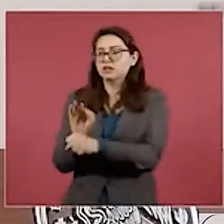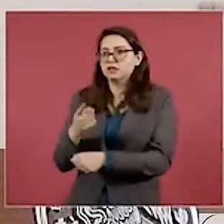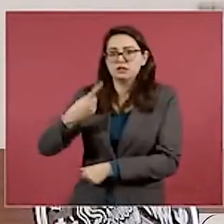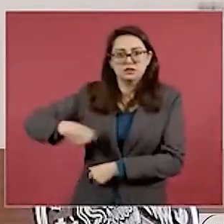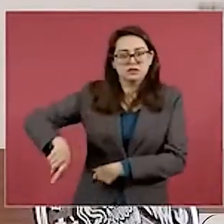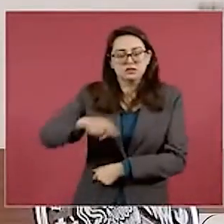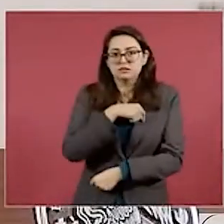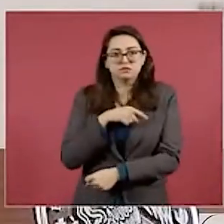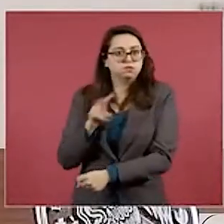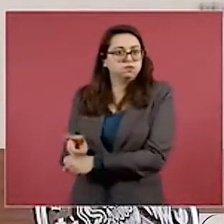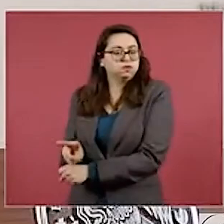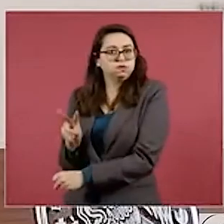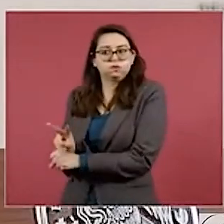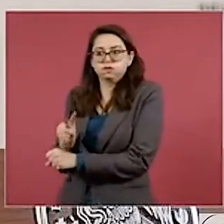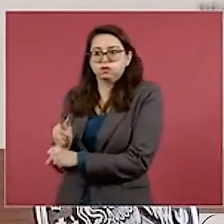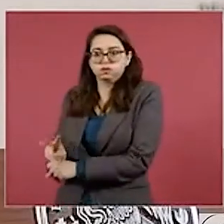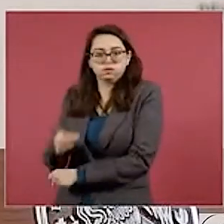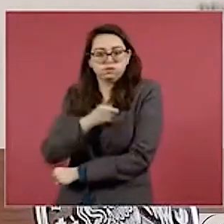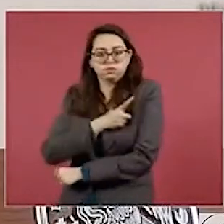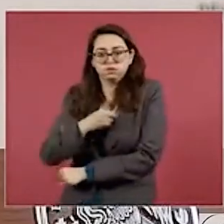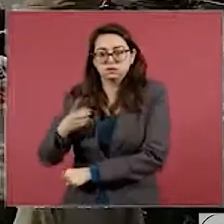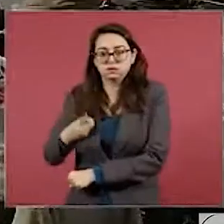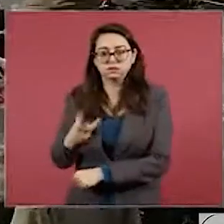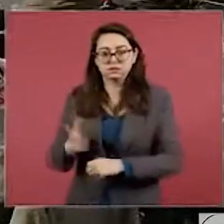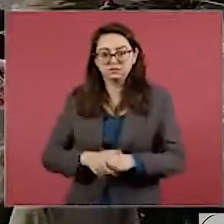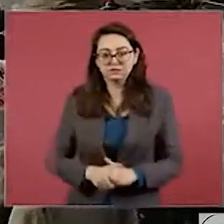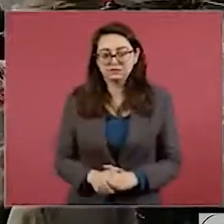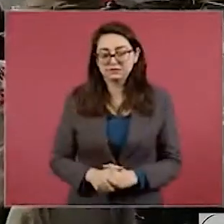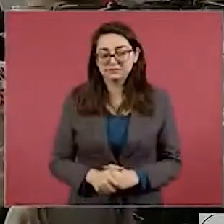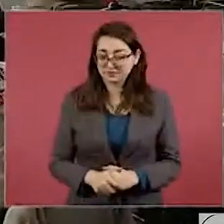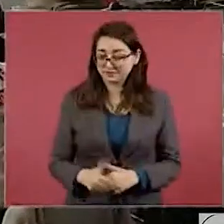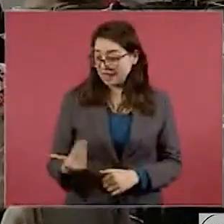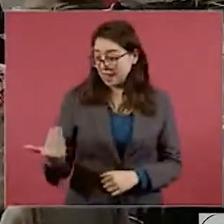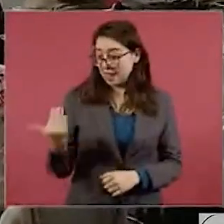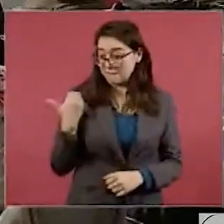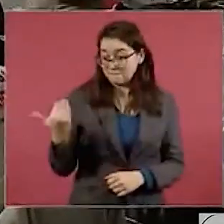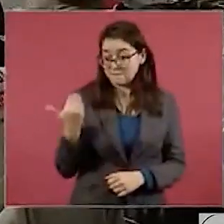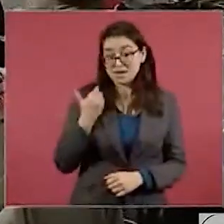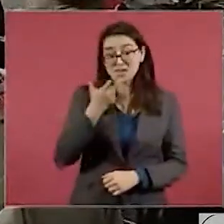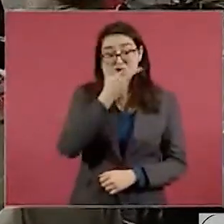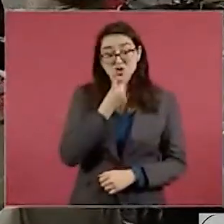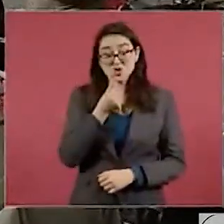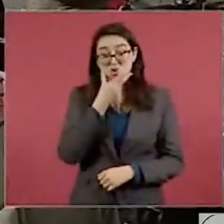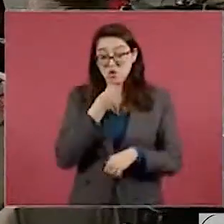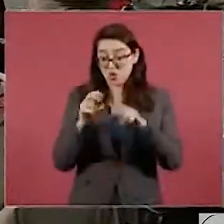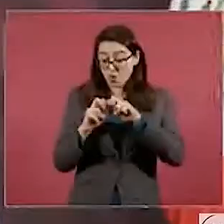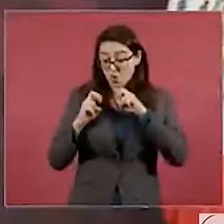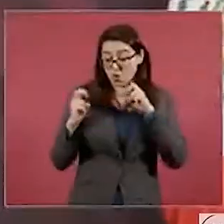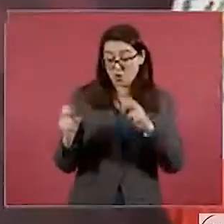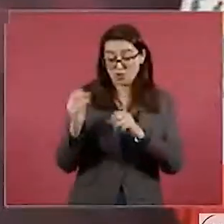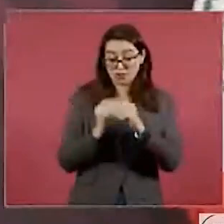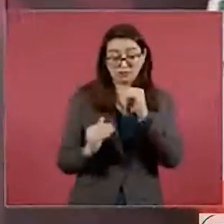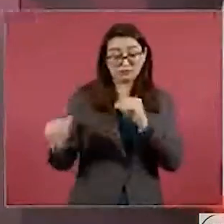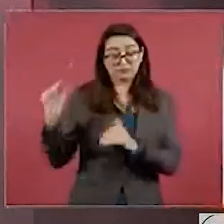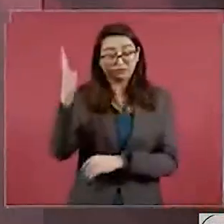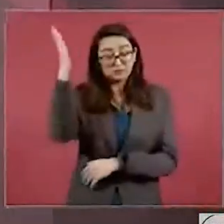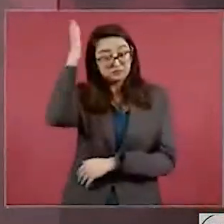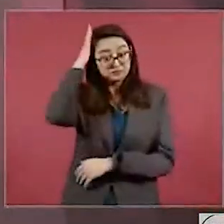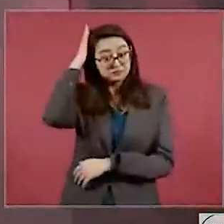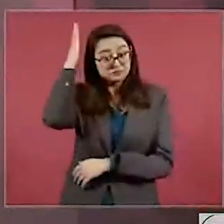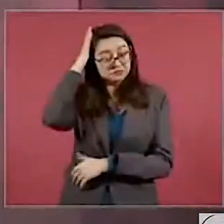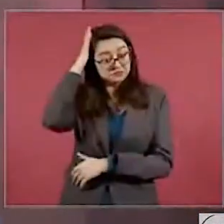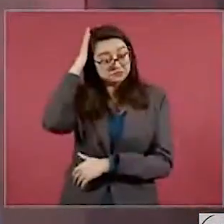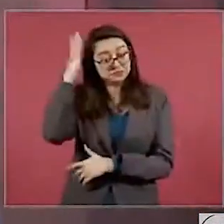esto que hizo un ministro que anuló una ley,